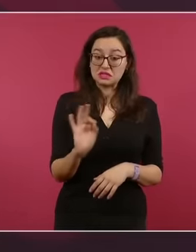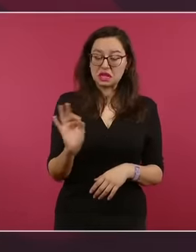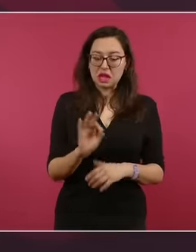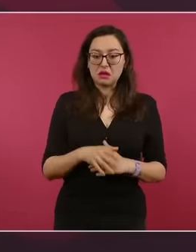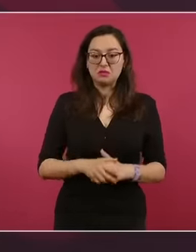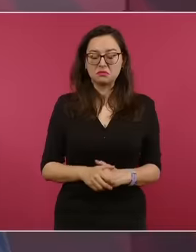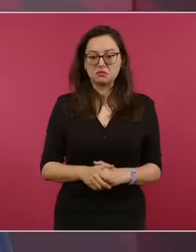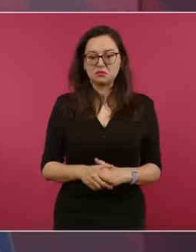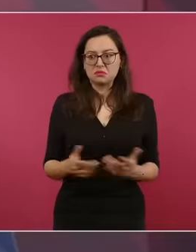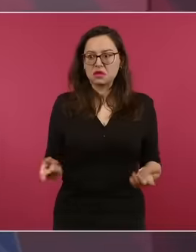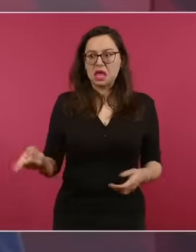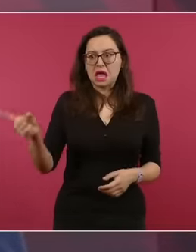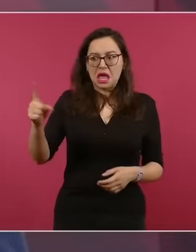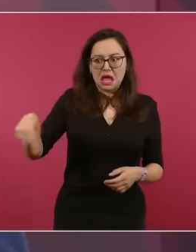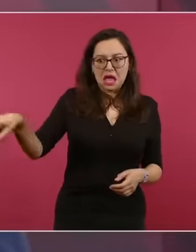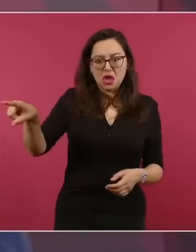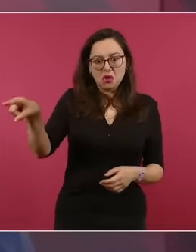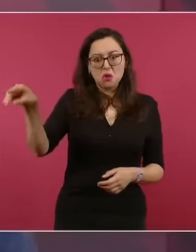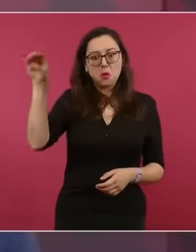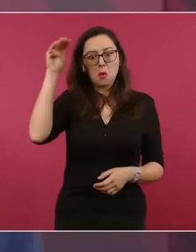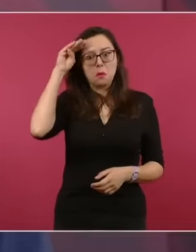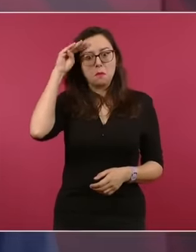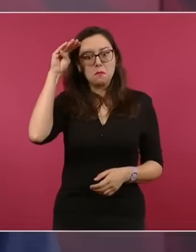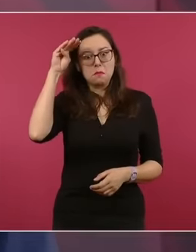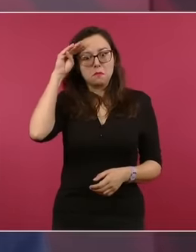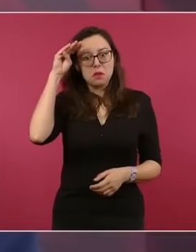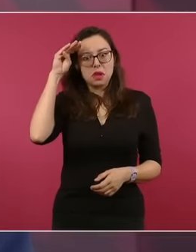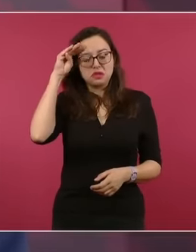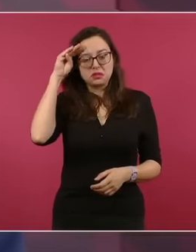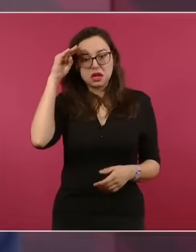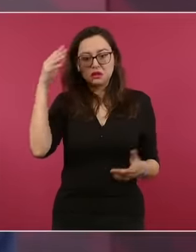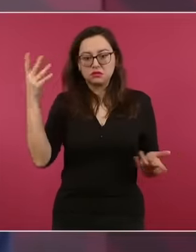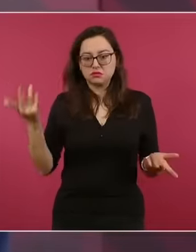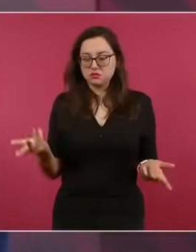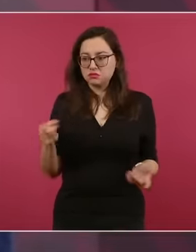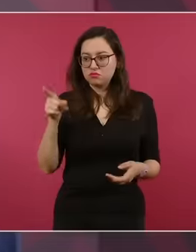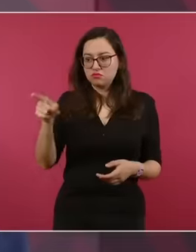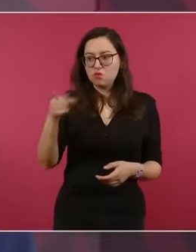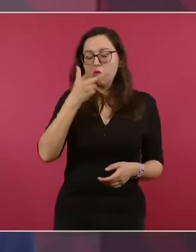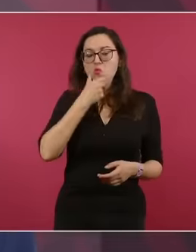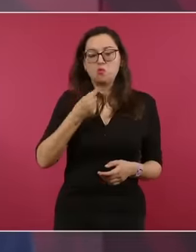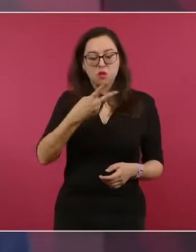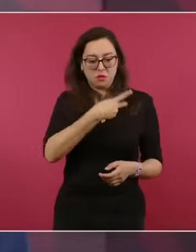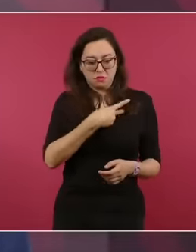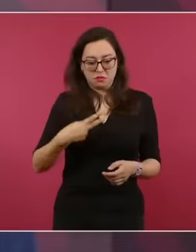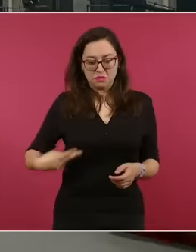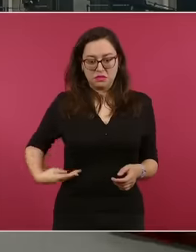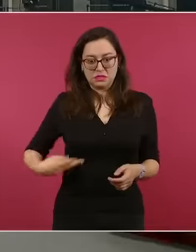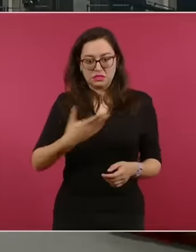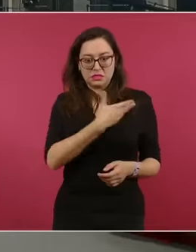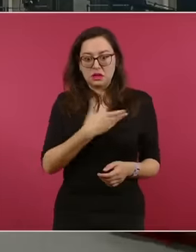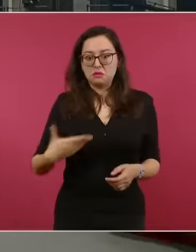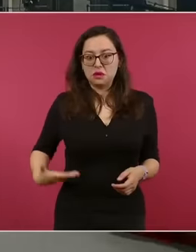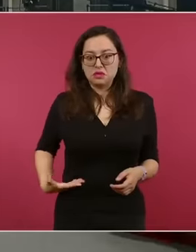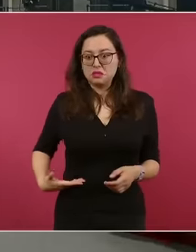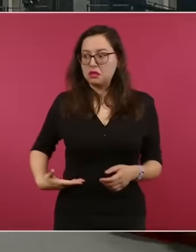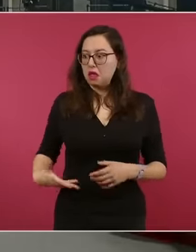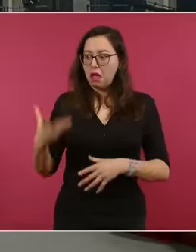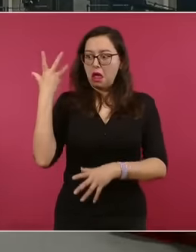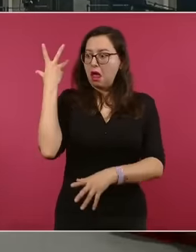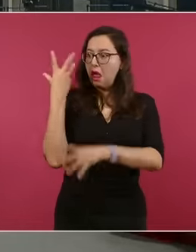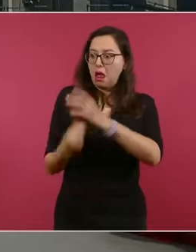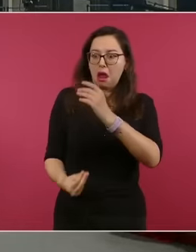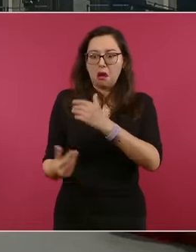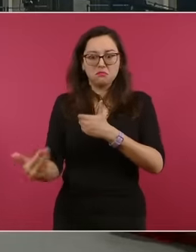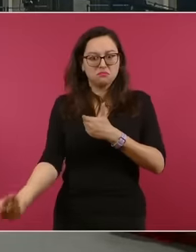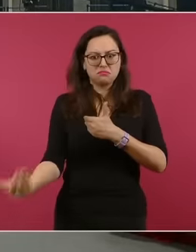pensaban que se podía fugar el vicepresidente